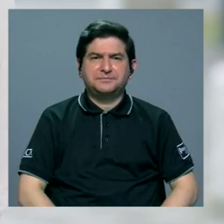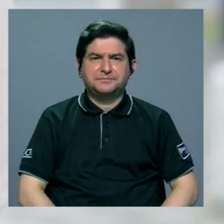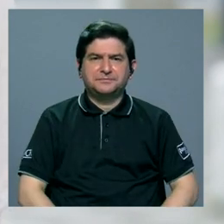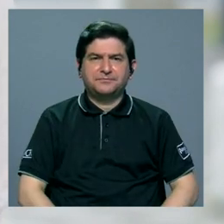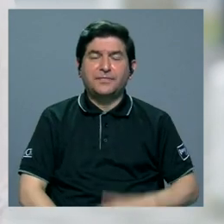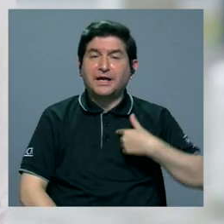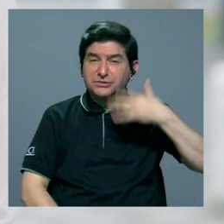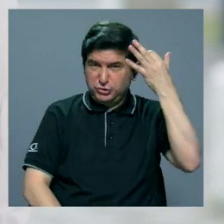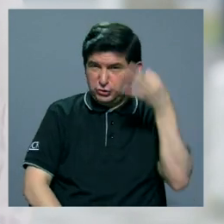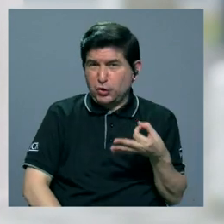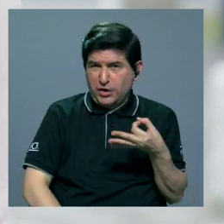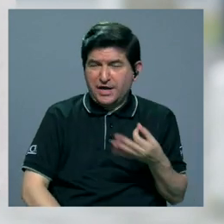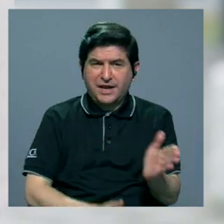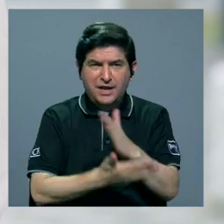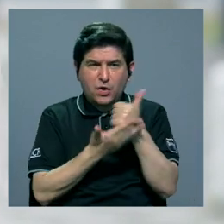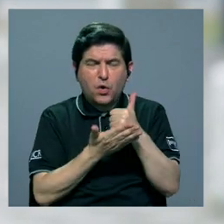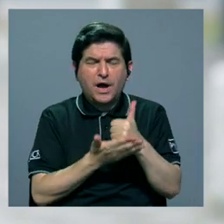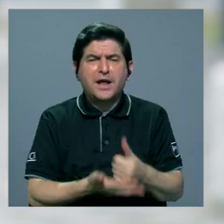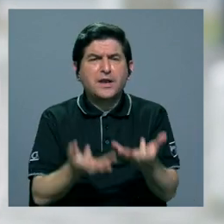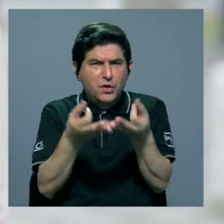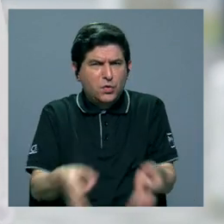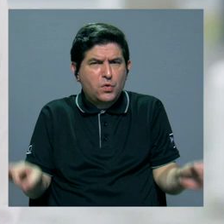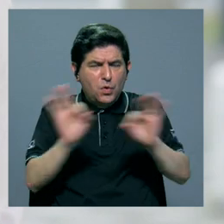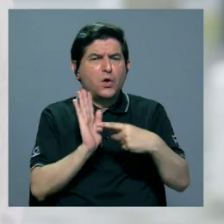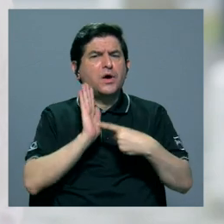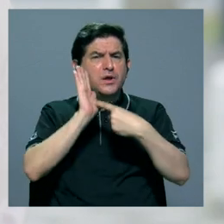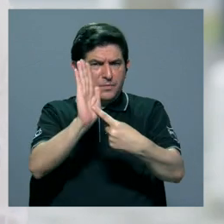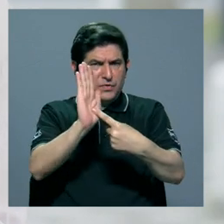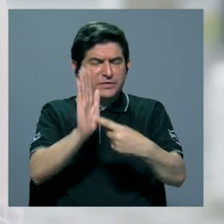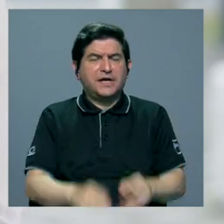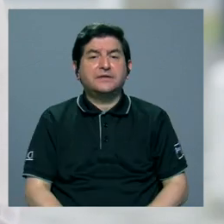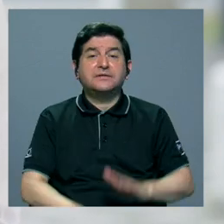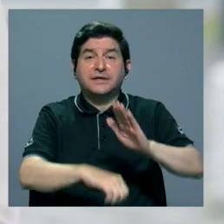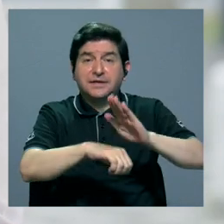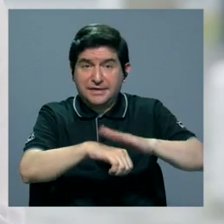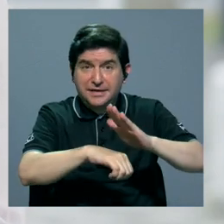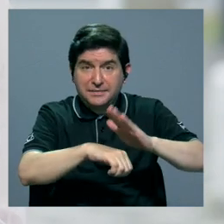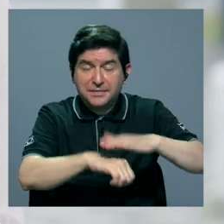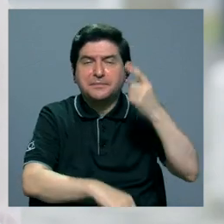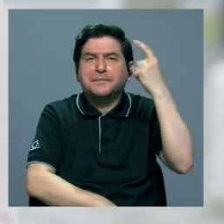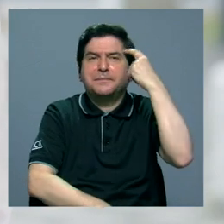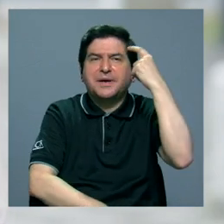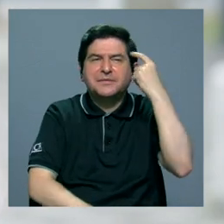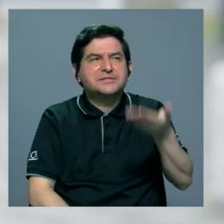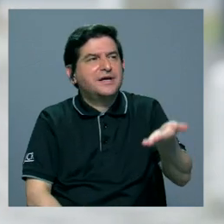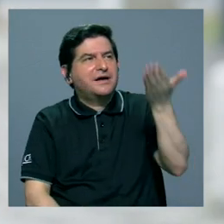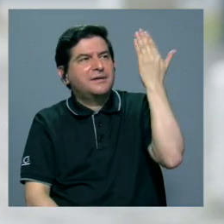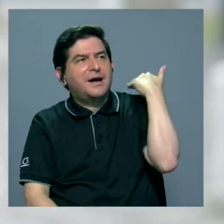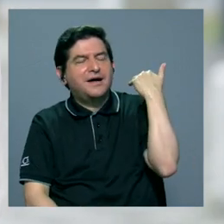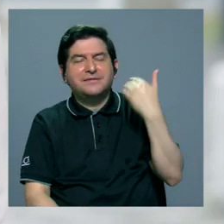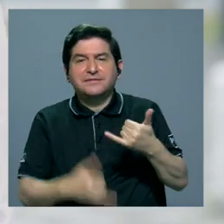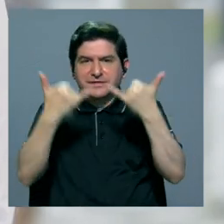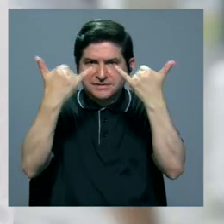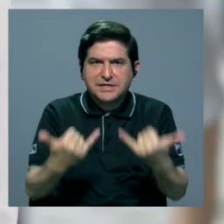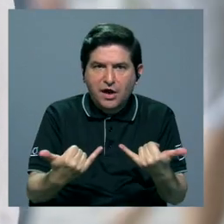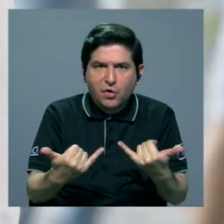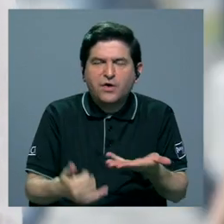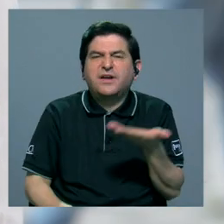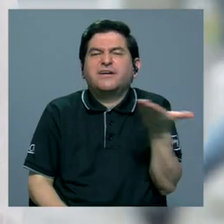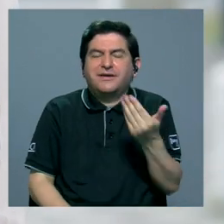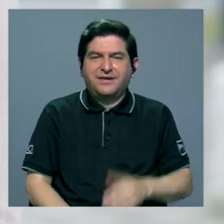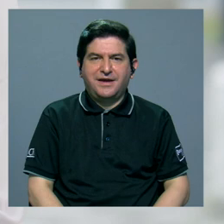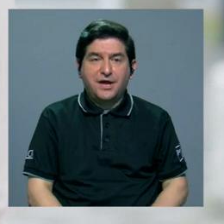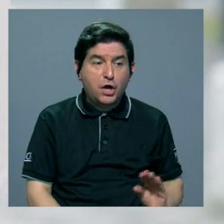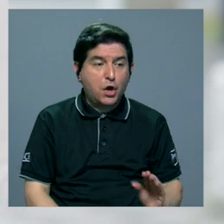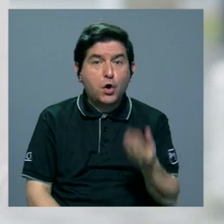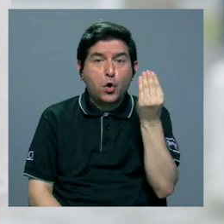sentido yo creería que si algo hay que rescatar Y si algo nos permite pensar del pasado y del presente Es que